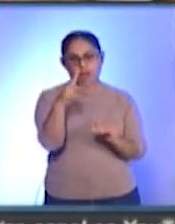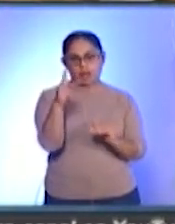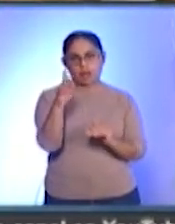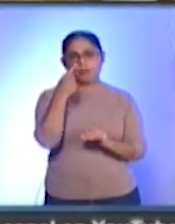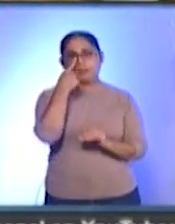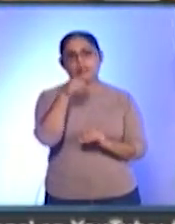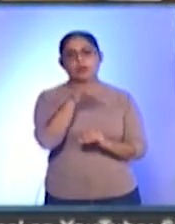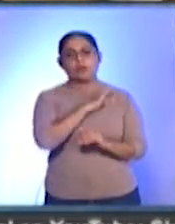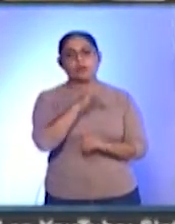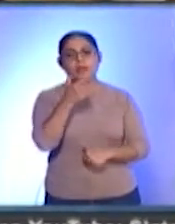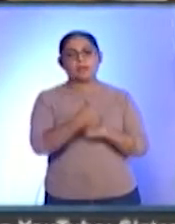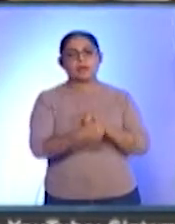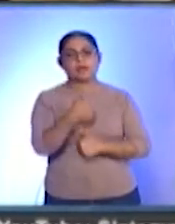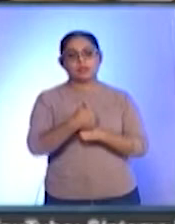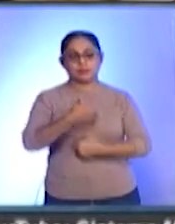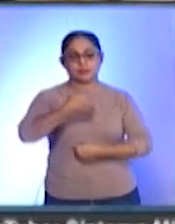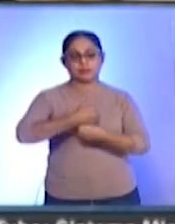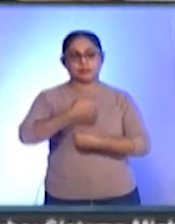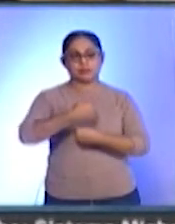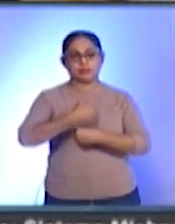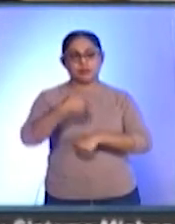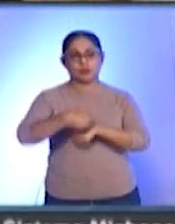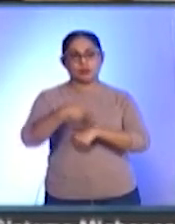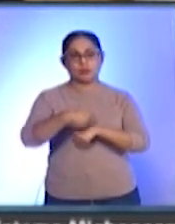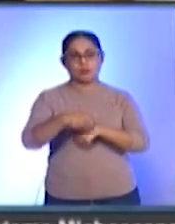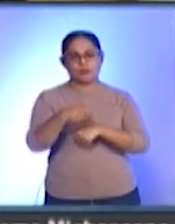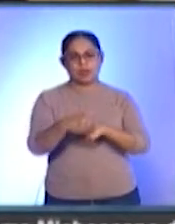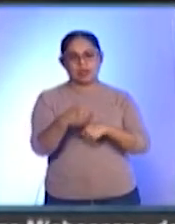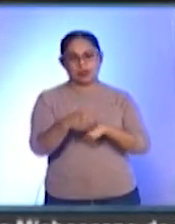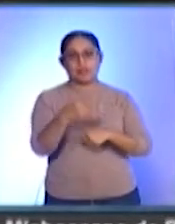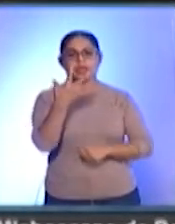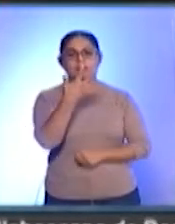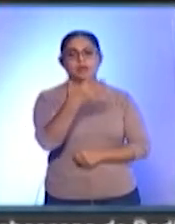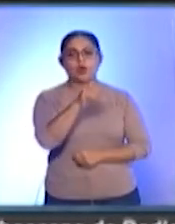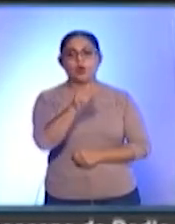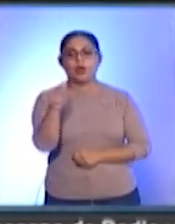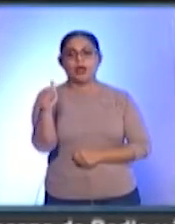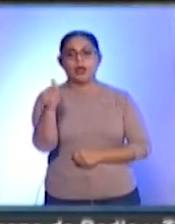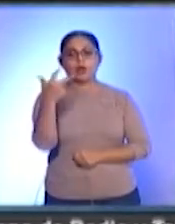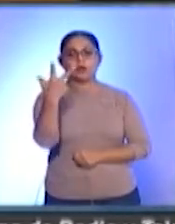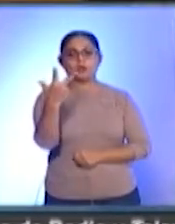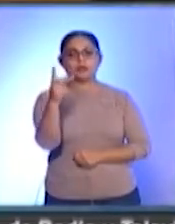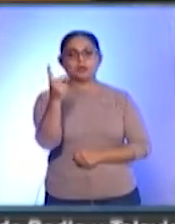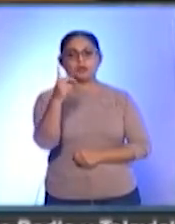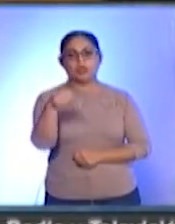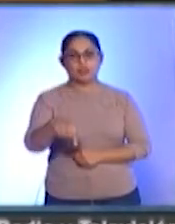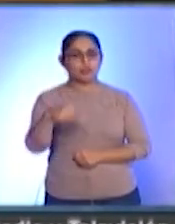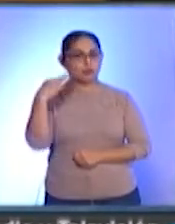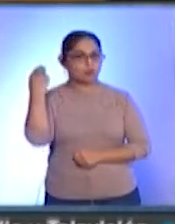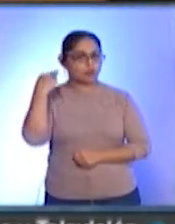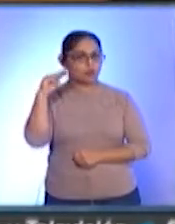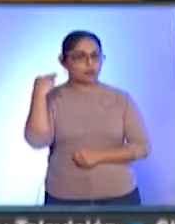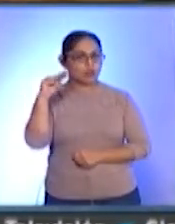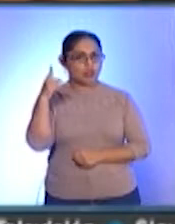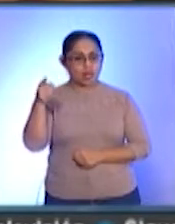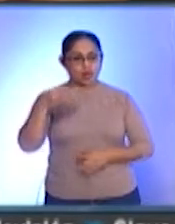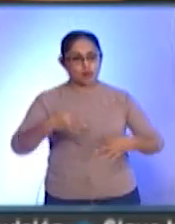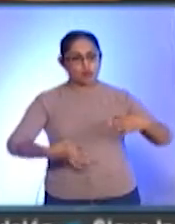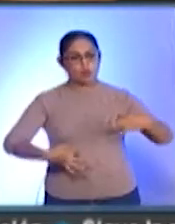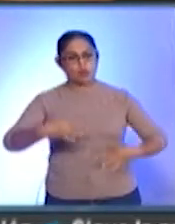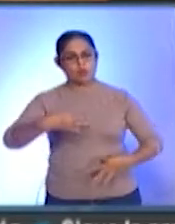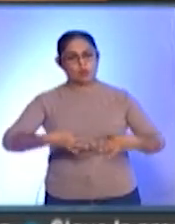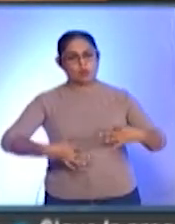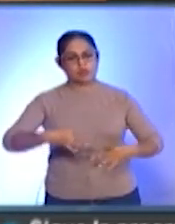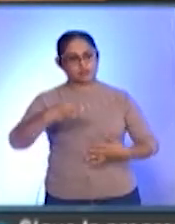para participar en su sexta edición que se llevará a cabo del 5 al 8 de diciembre en Morelia. El jurado calificador,